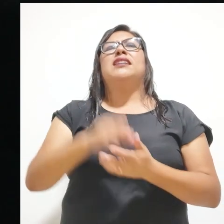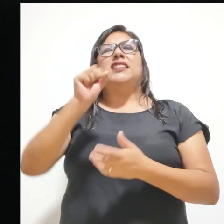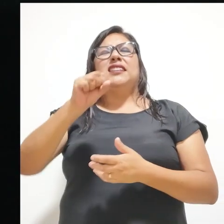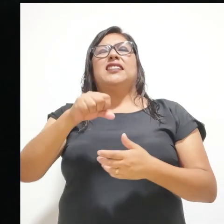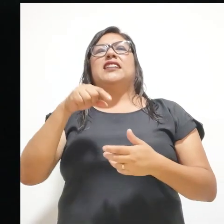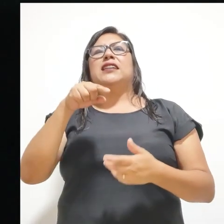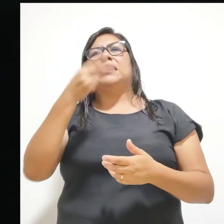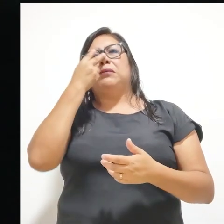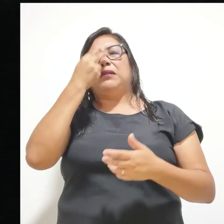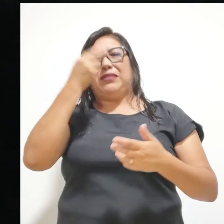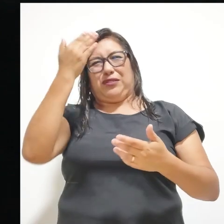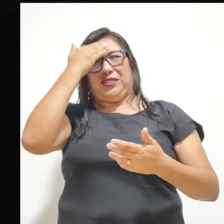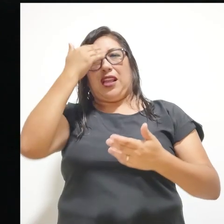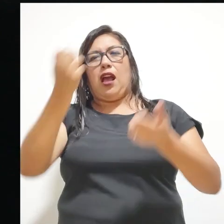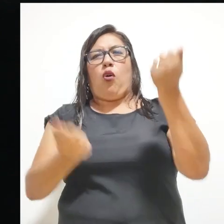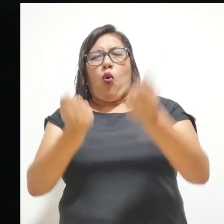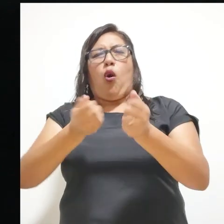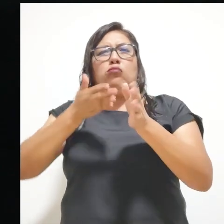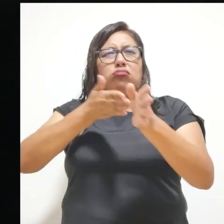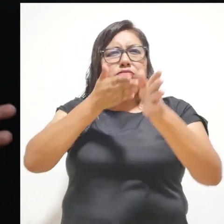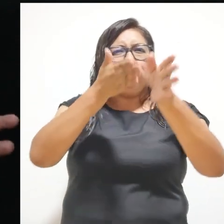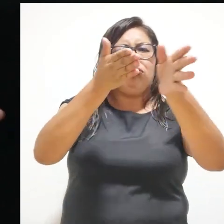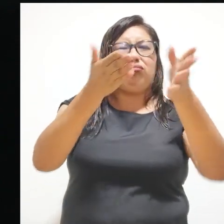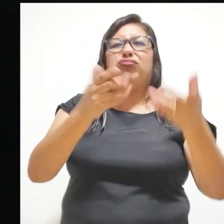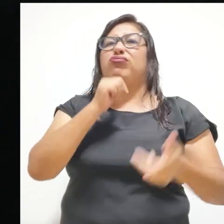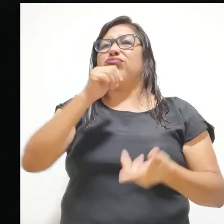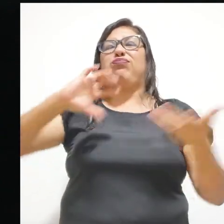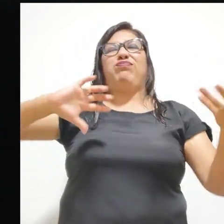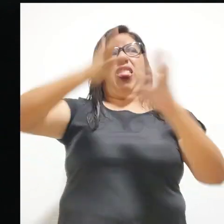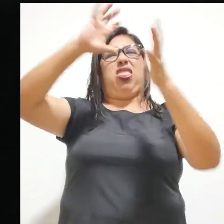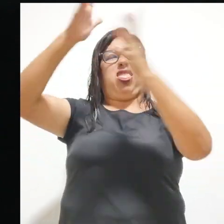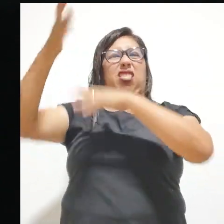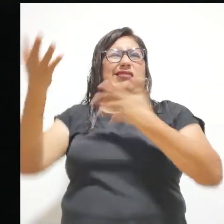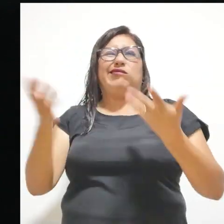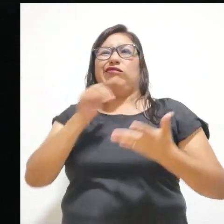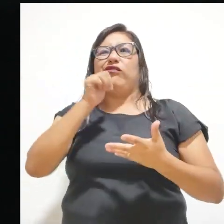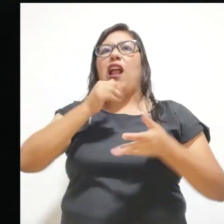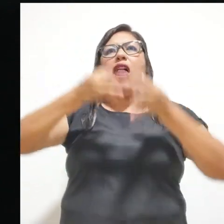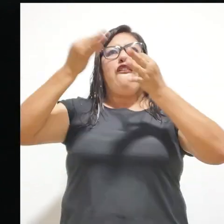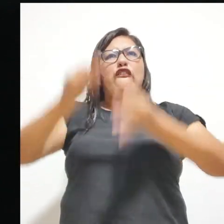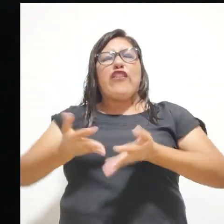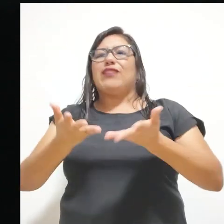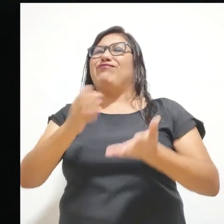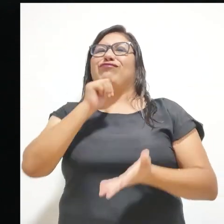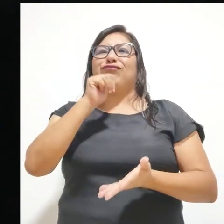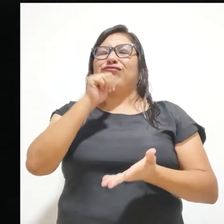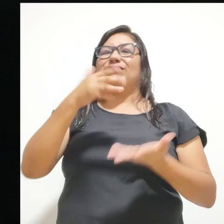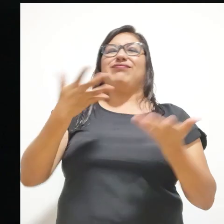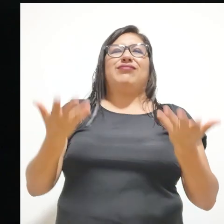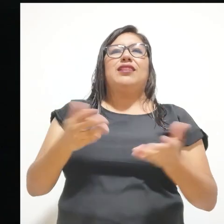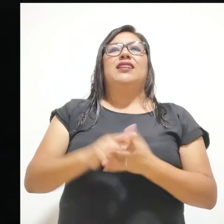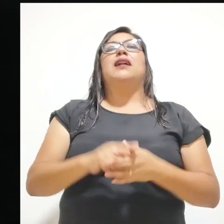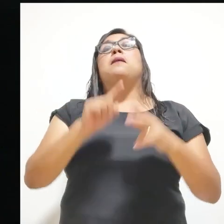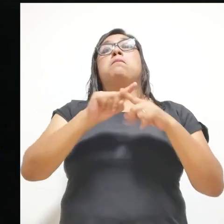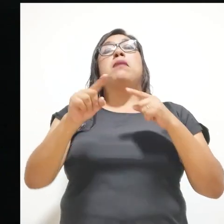también tenemos un caos en el transporte público. Tú sabes que hay mucha informalidad por un lado, pero el ejemplo de dar accesibilidad, al mejor uso a